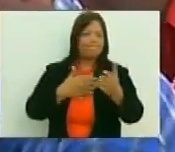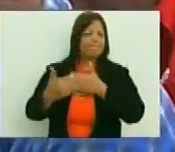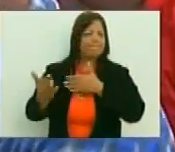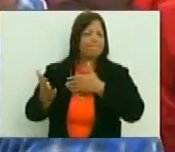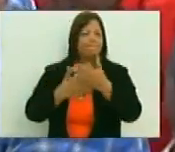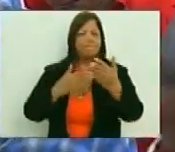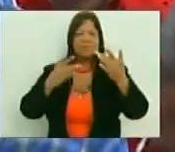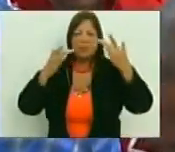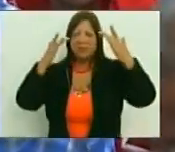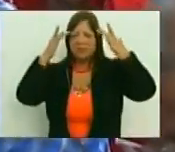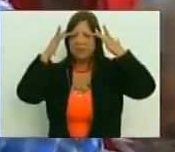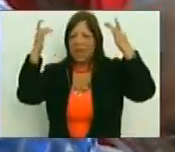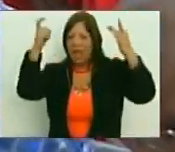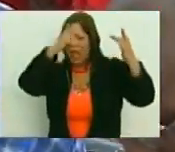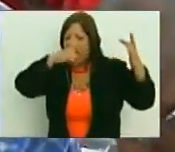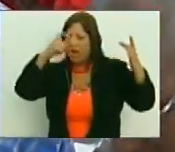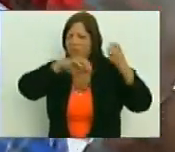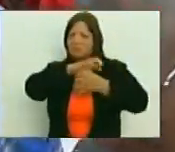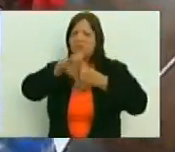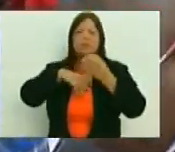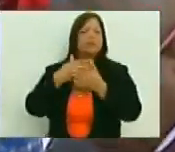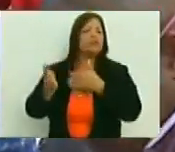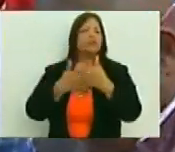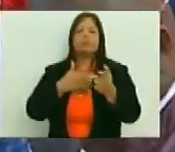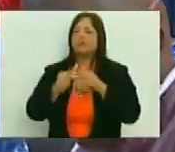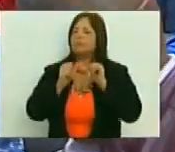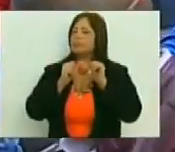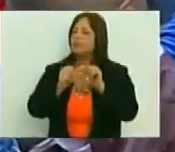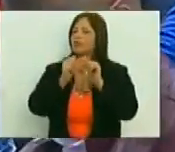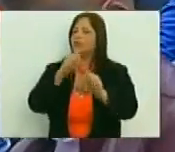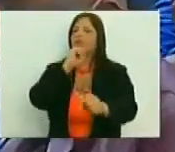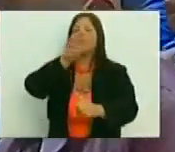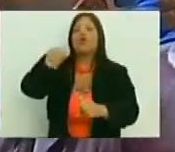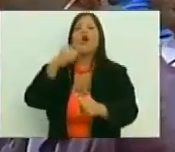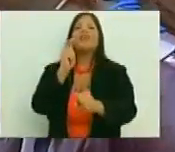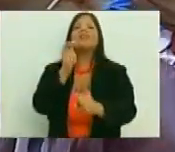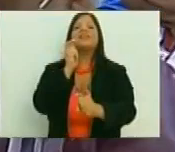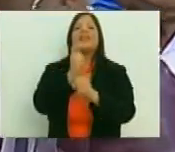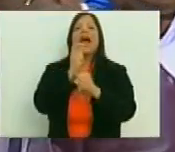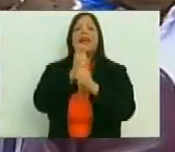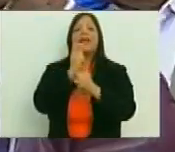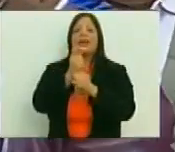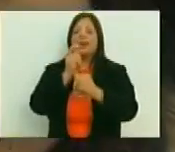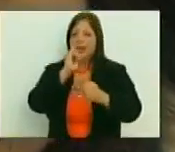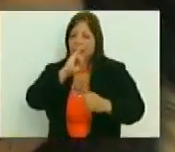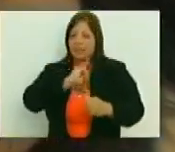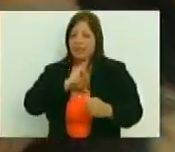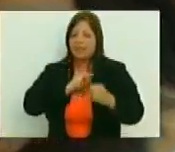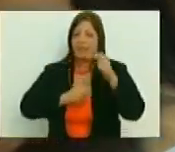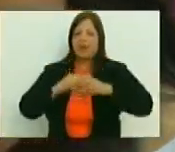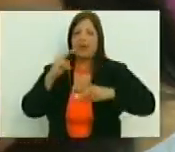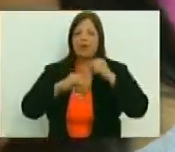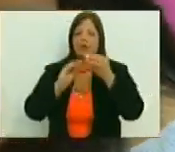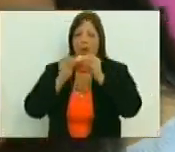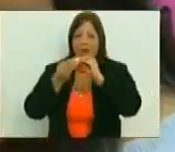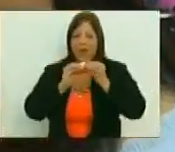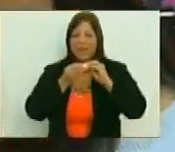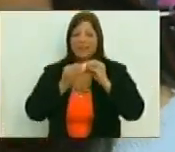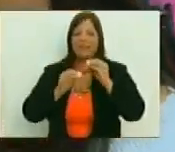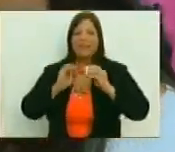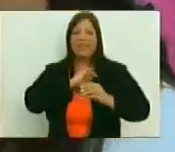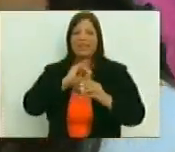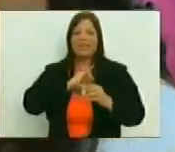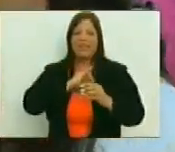sabios granujas de este presente, nosotros tenemos la tarea de construir esa identidad cultural. Pero